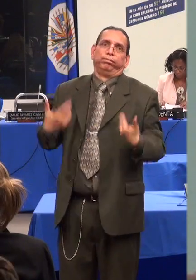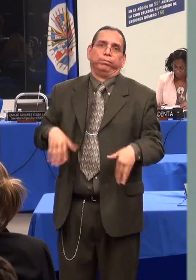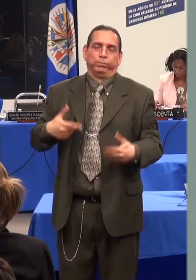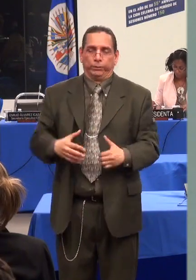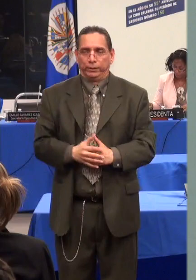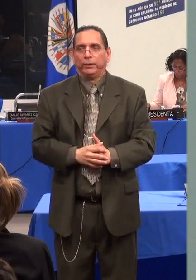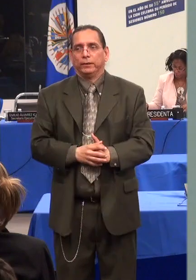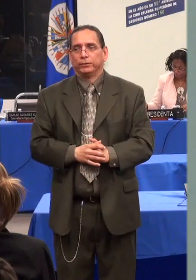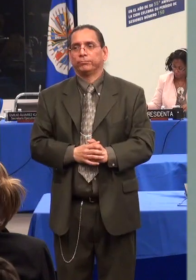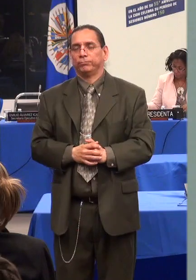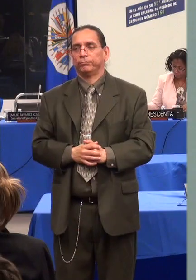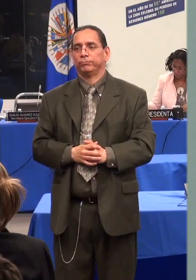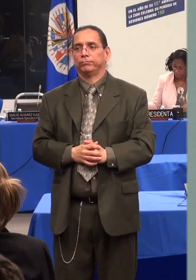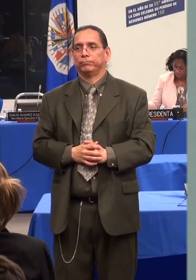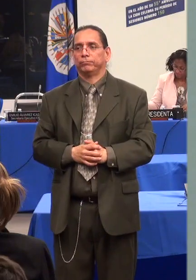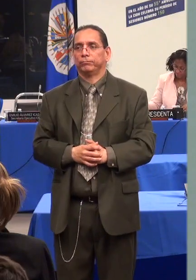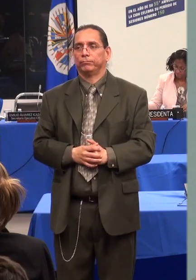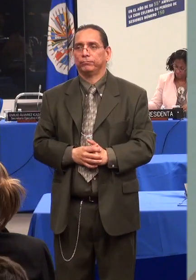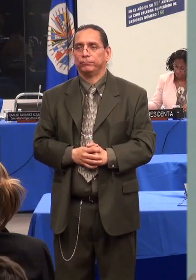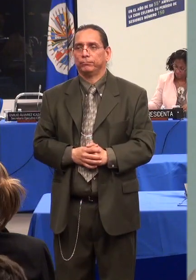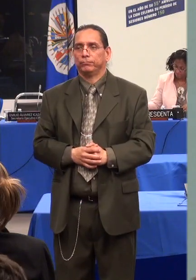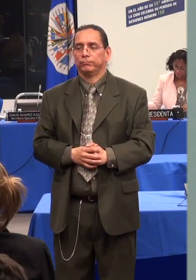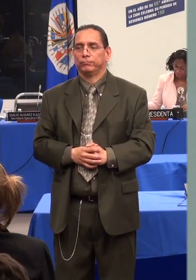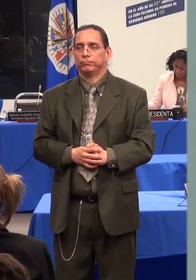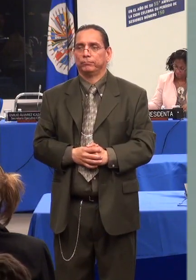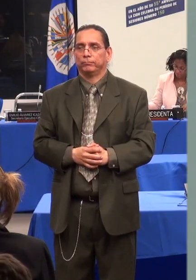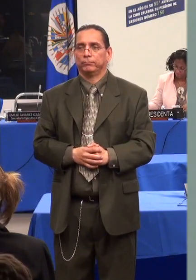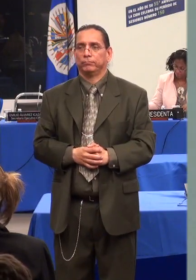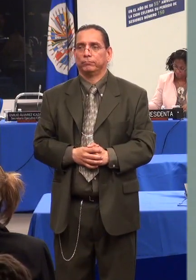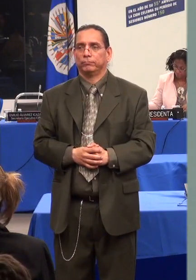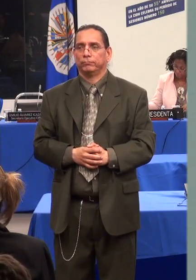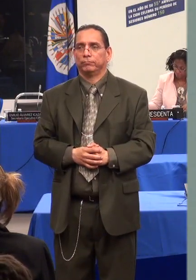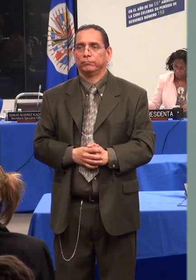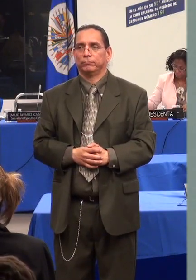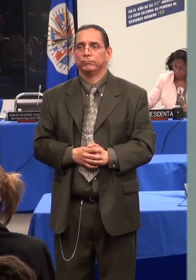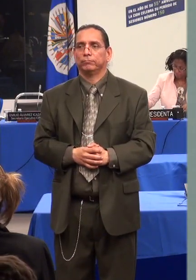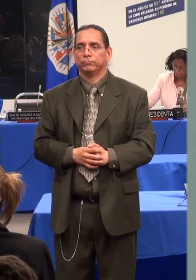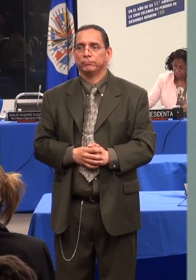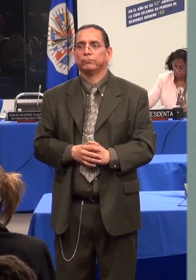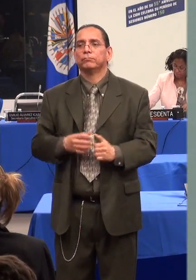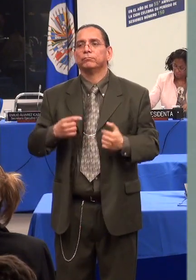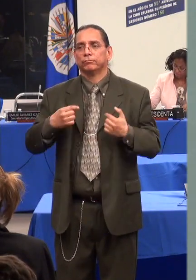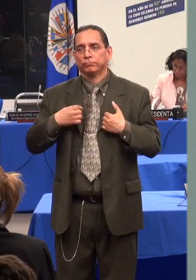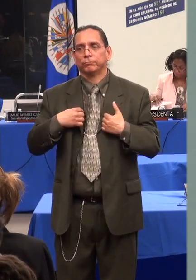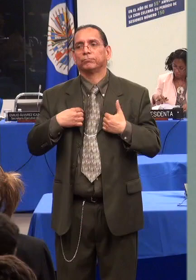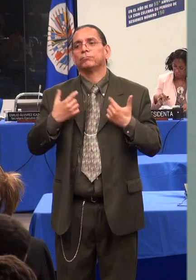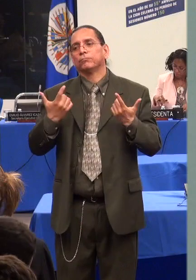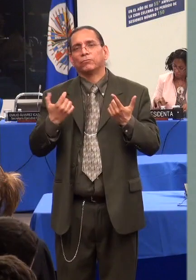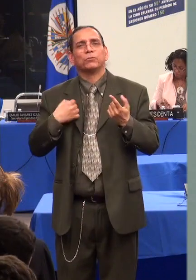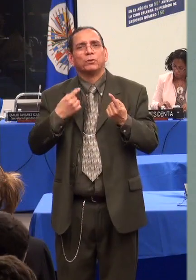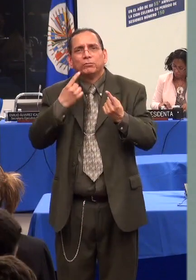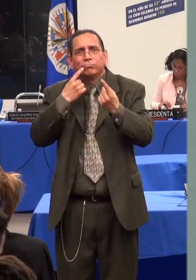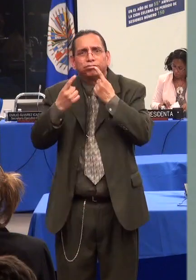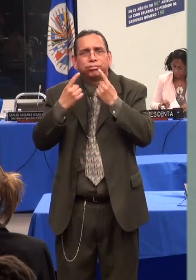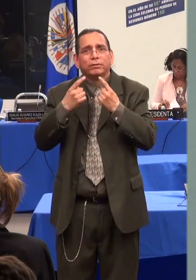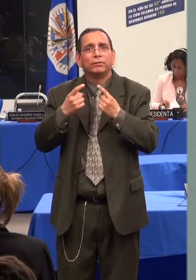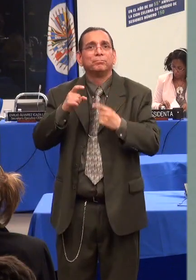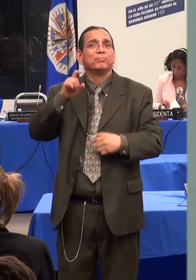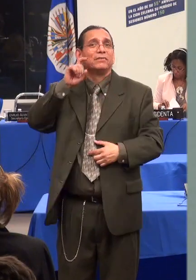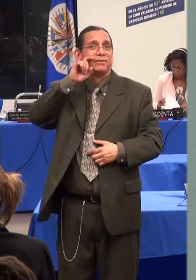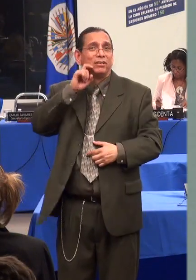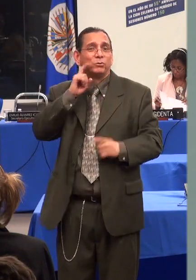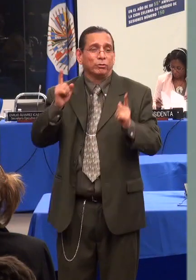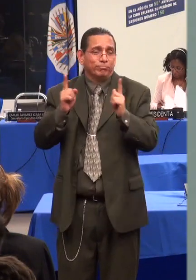Commissioner. productivos de las personas con discapacidad en Colombia. Estimo que también al Estado,